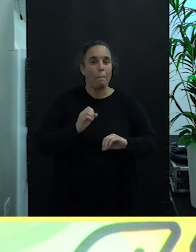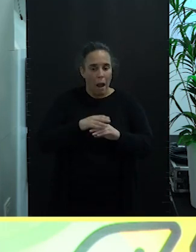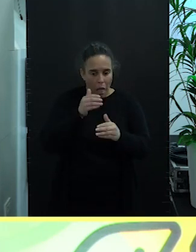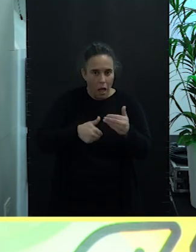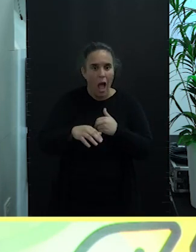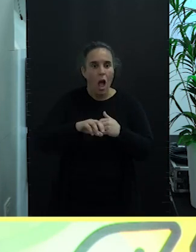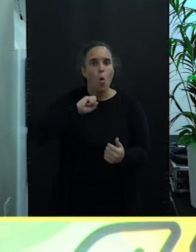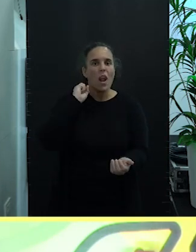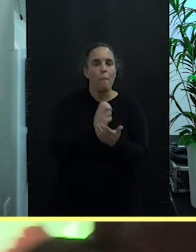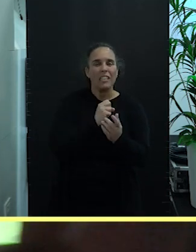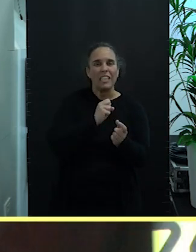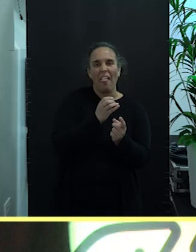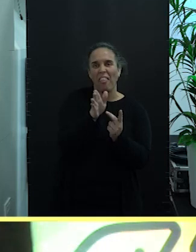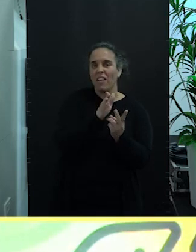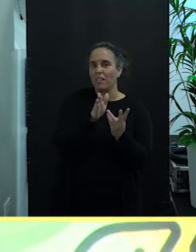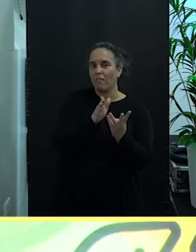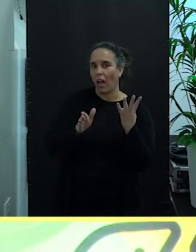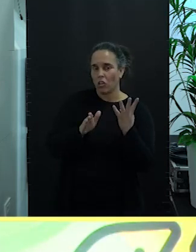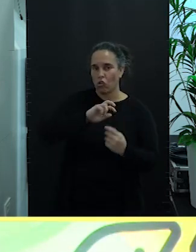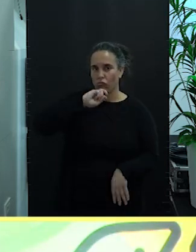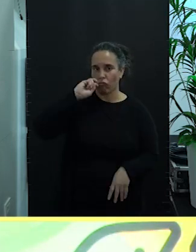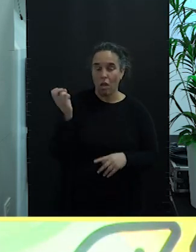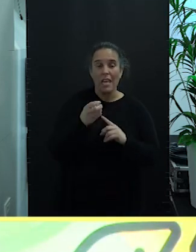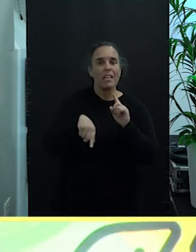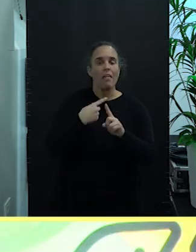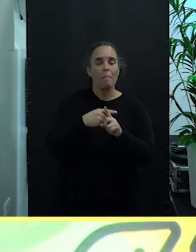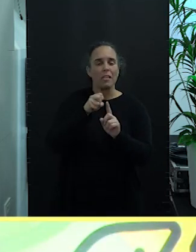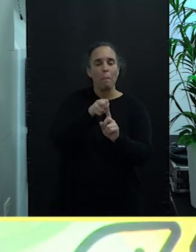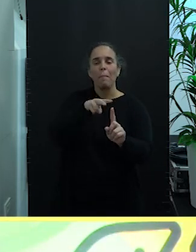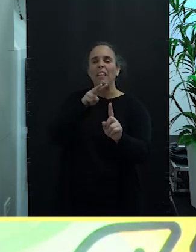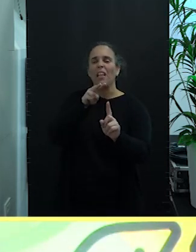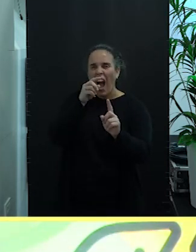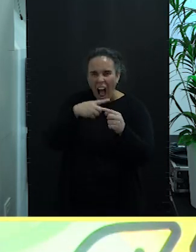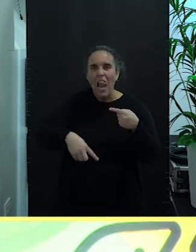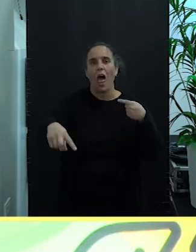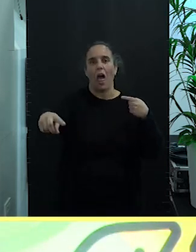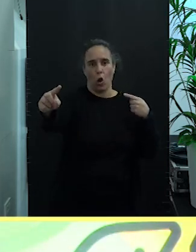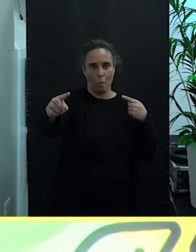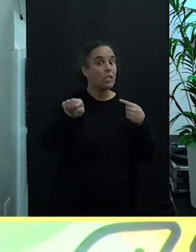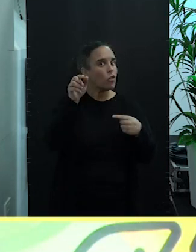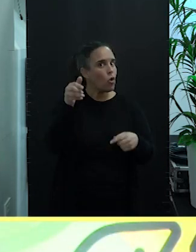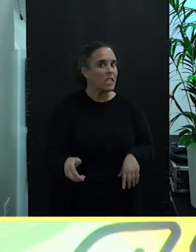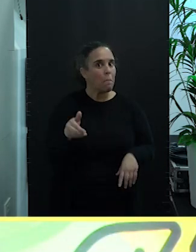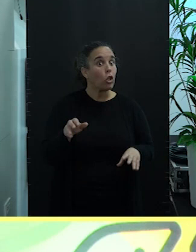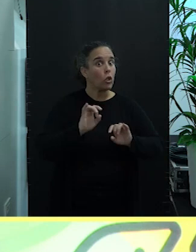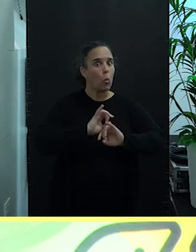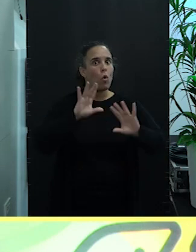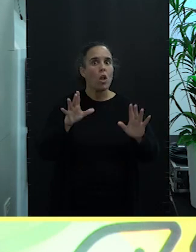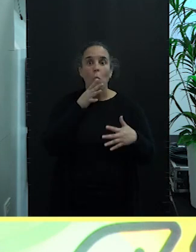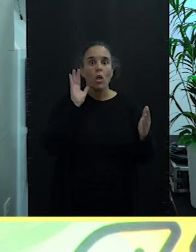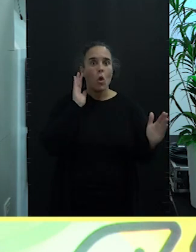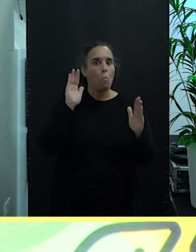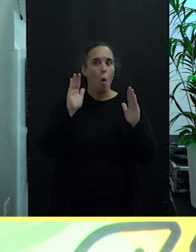y con una perspectiva a largo plazo. Y esto es importante dejarlo claro en un momento en que